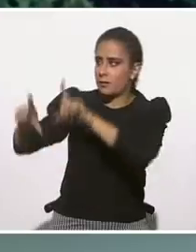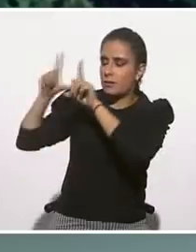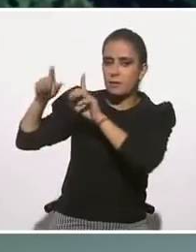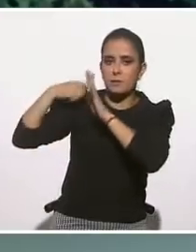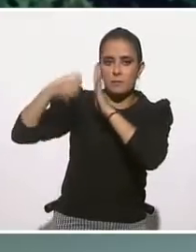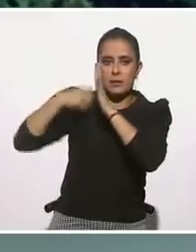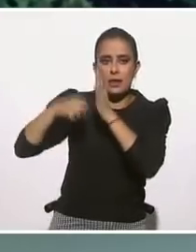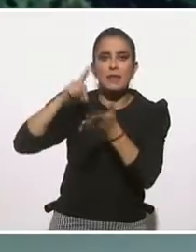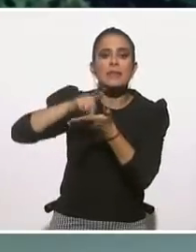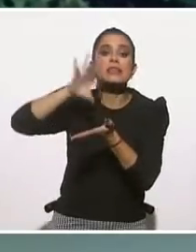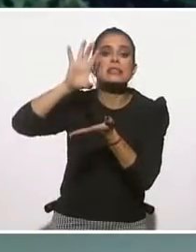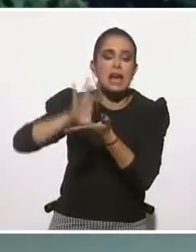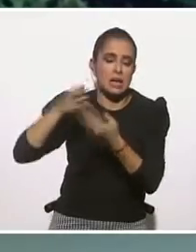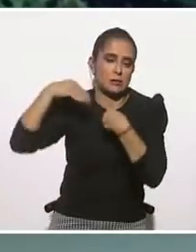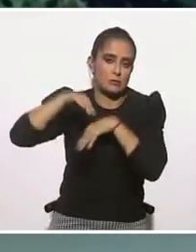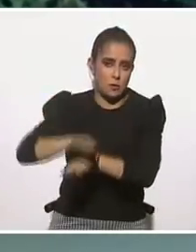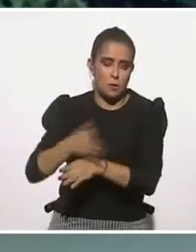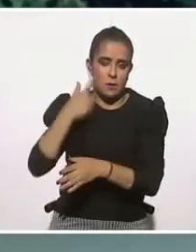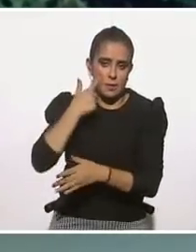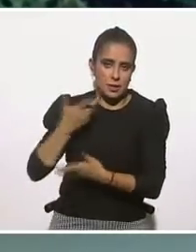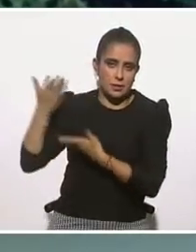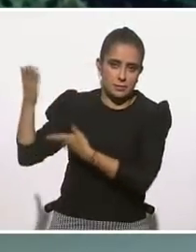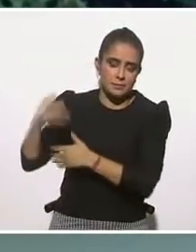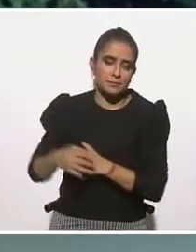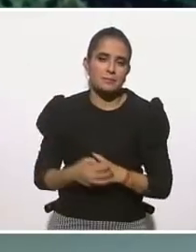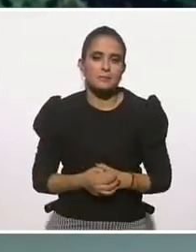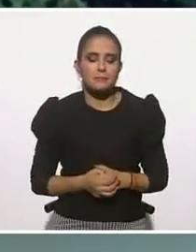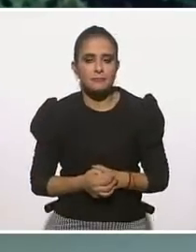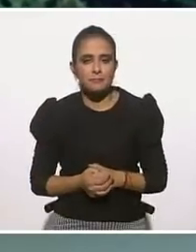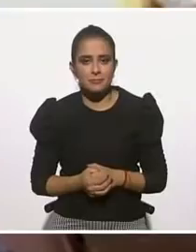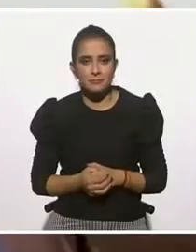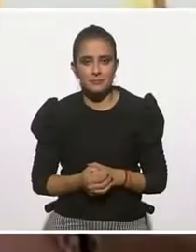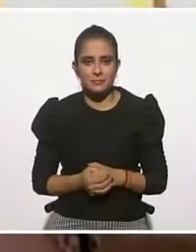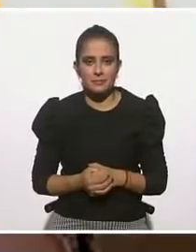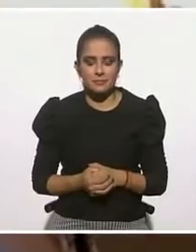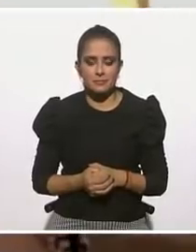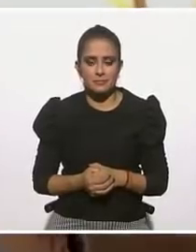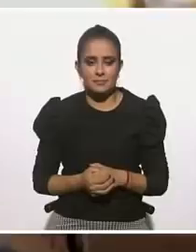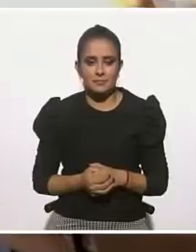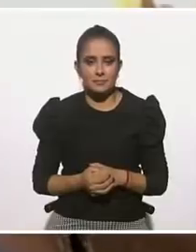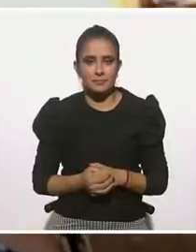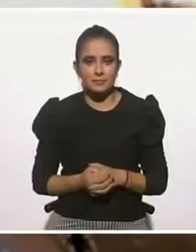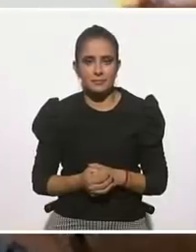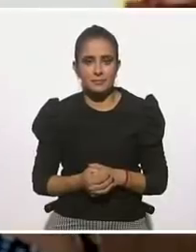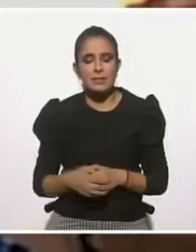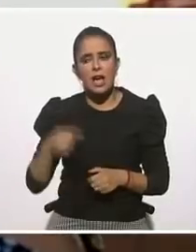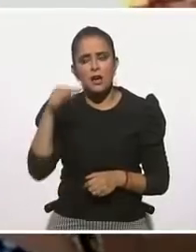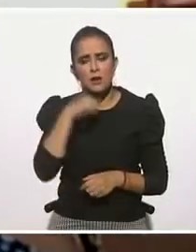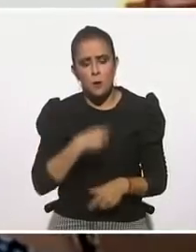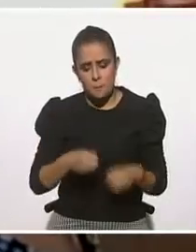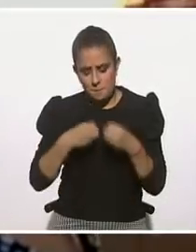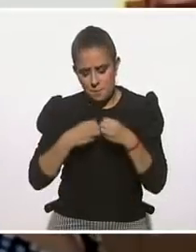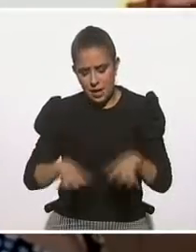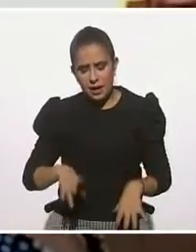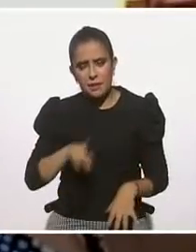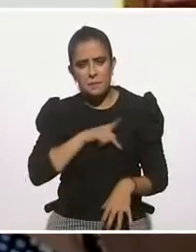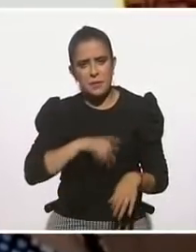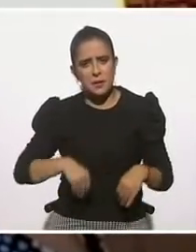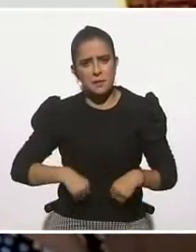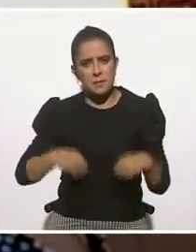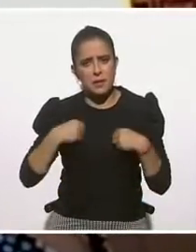discapacidad. ¿Te parece, Patricia? Ok, me encanta. Vamos a verlo. Las pérdidas que yo he experimentado en mi vida